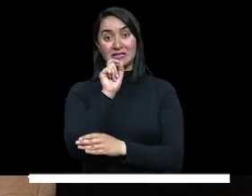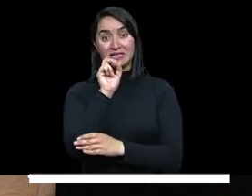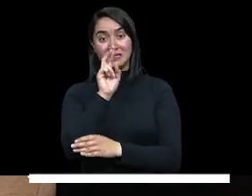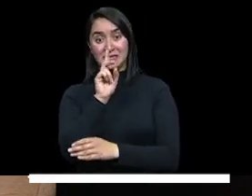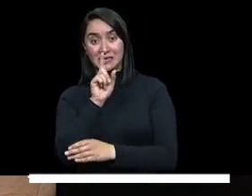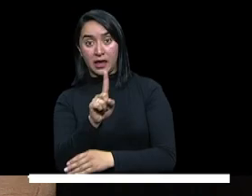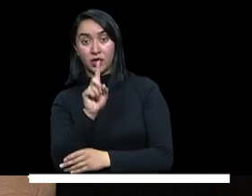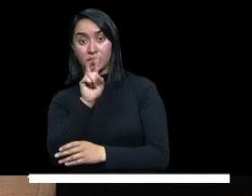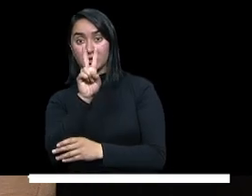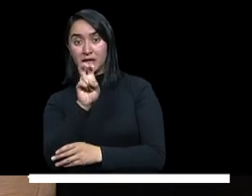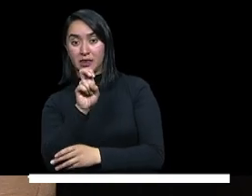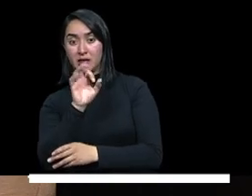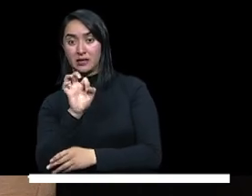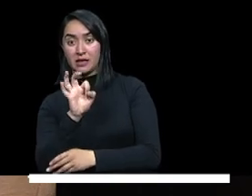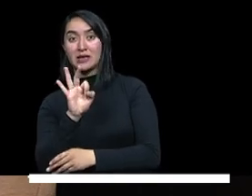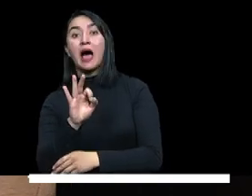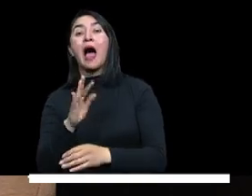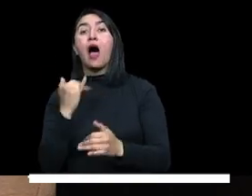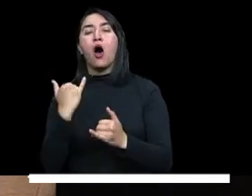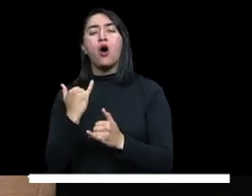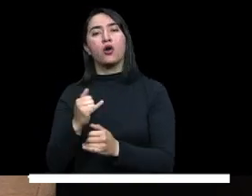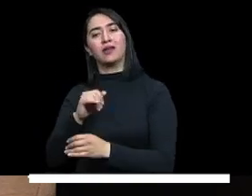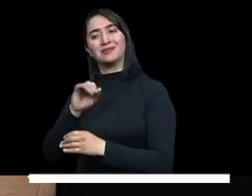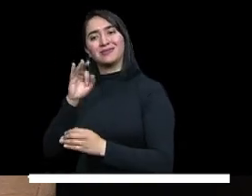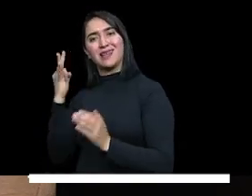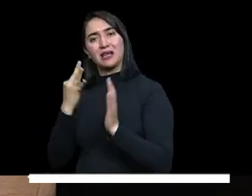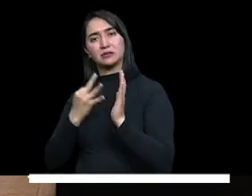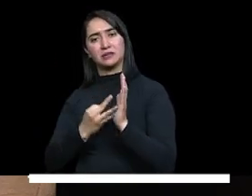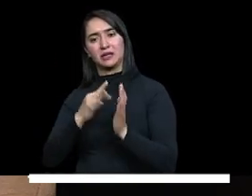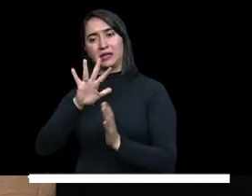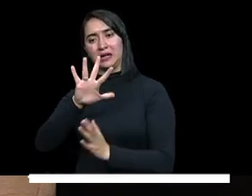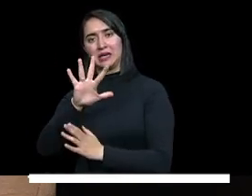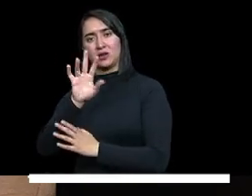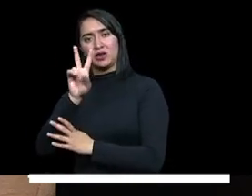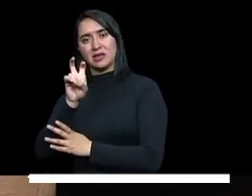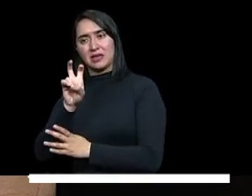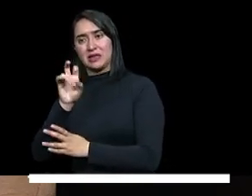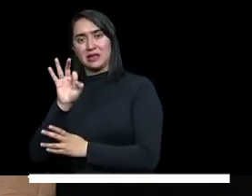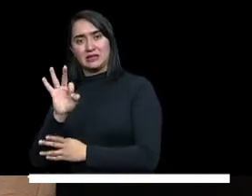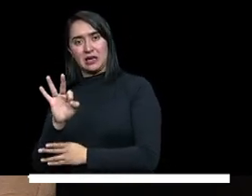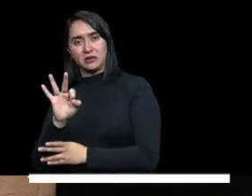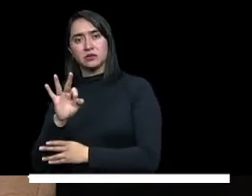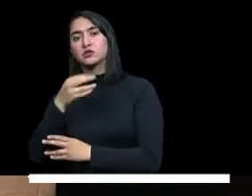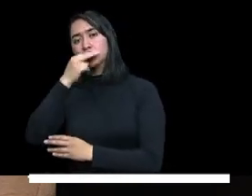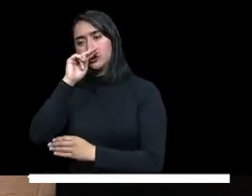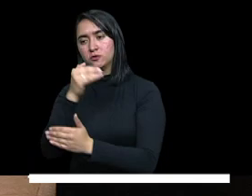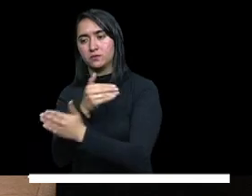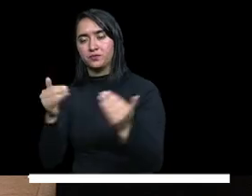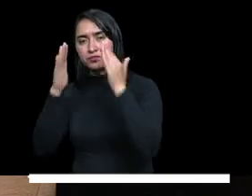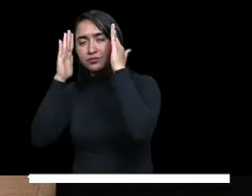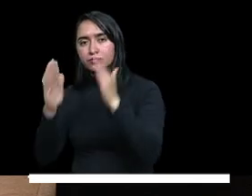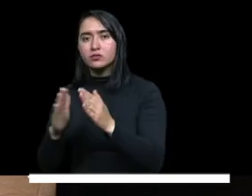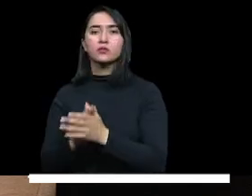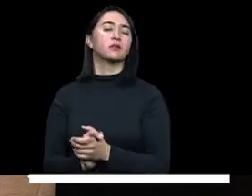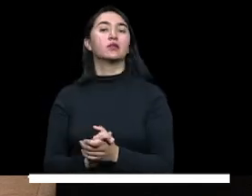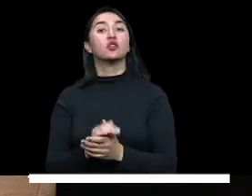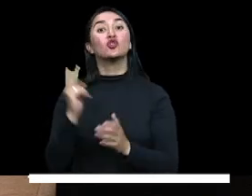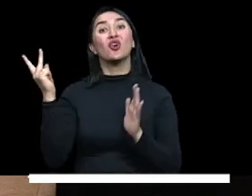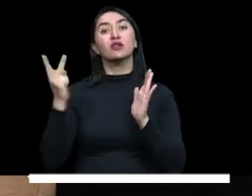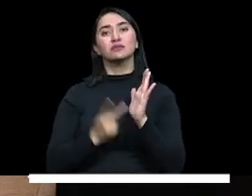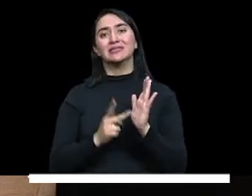,564 beneficiarios. Un dato relevante es que 2,388 de estos niños